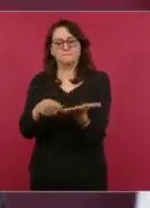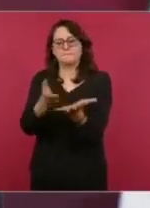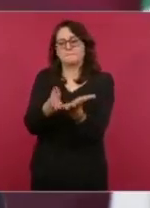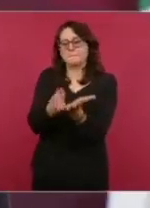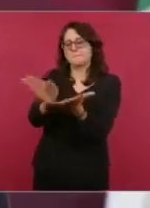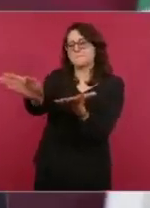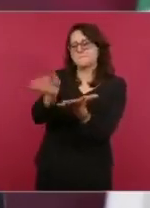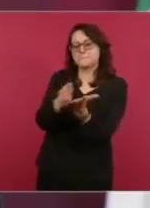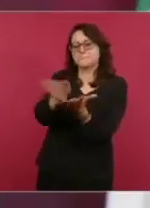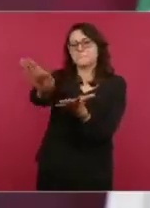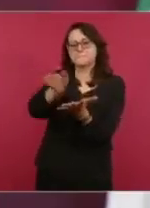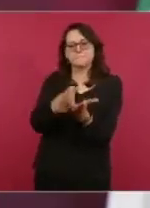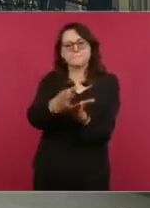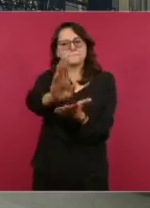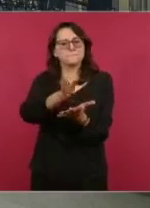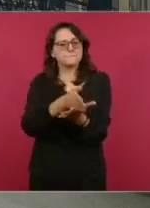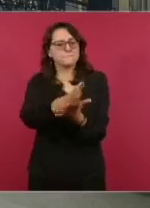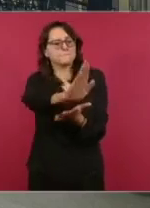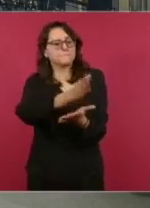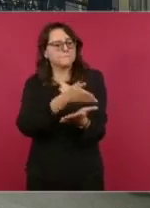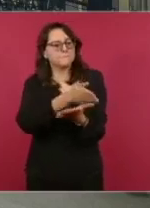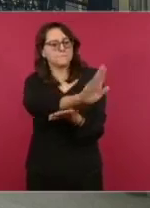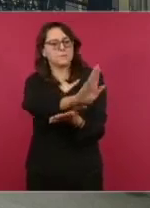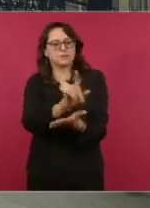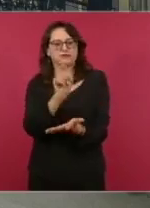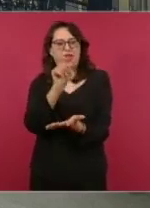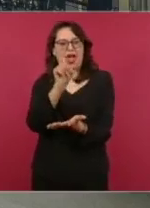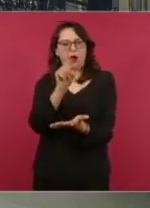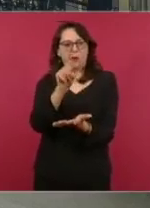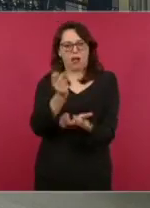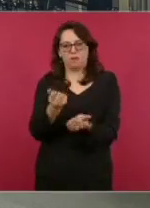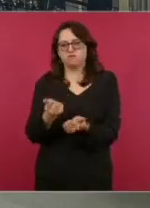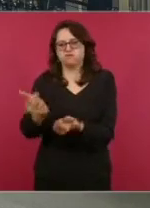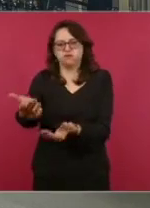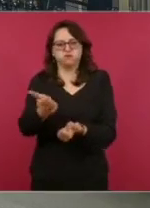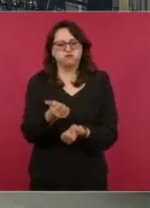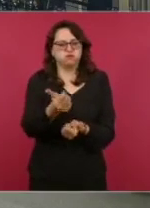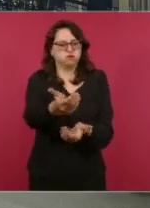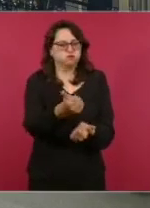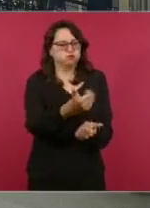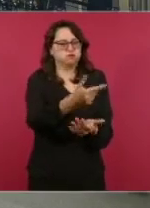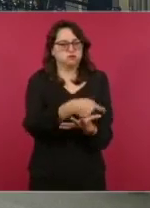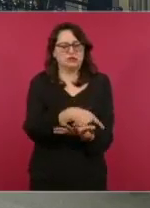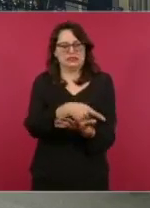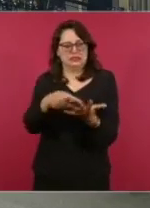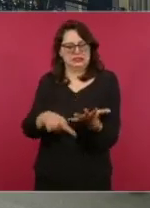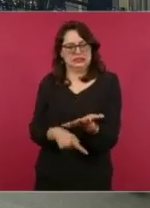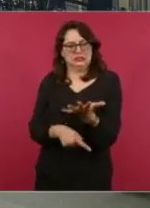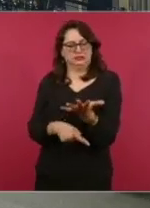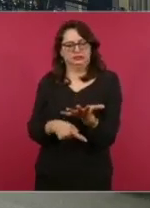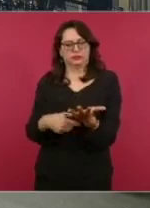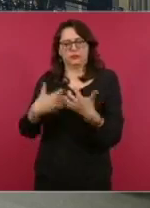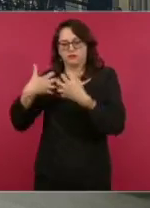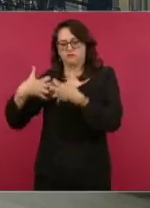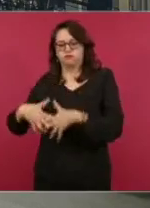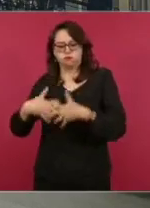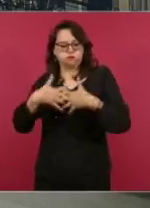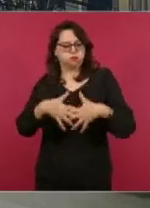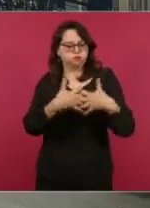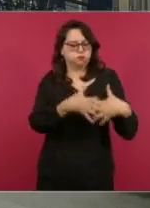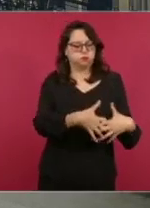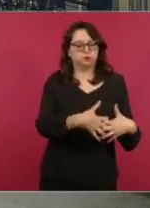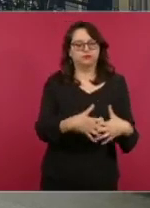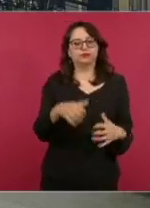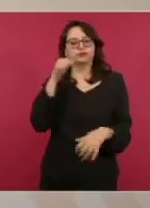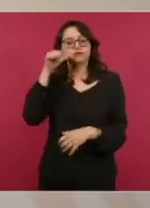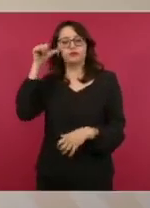ya las plantas para esta primera etapa.